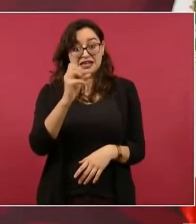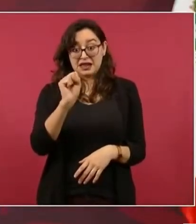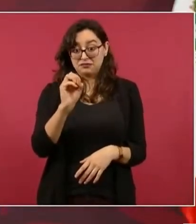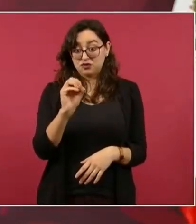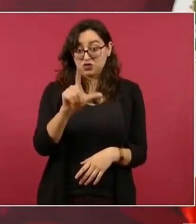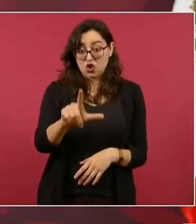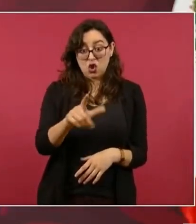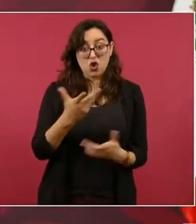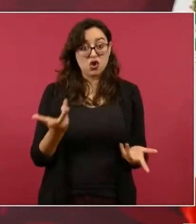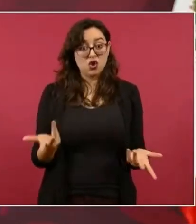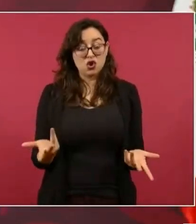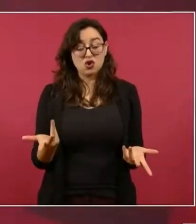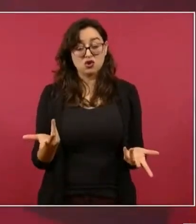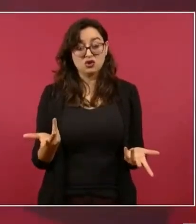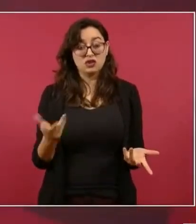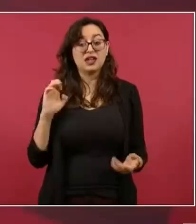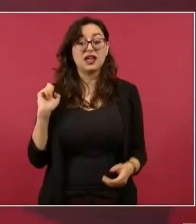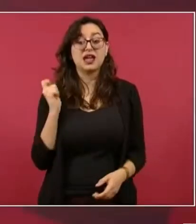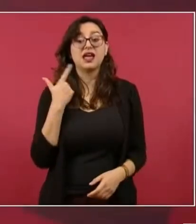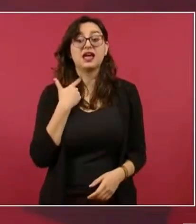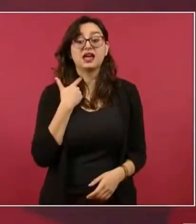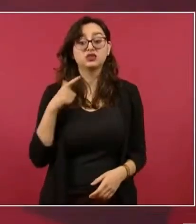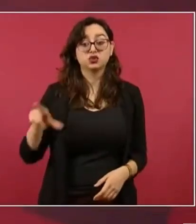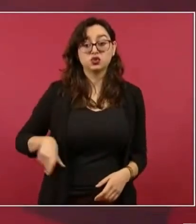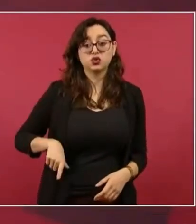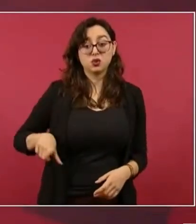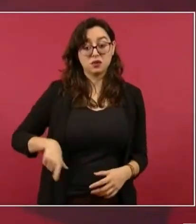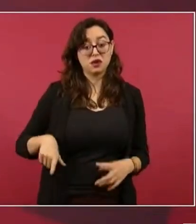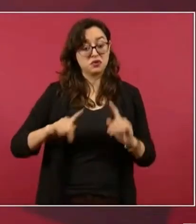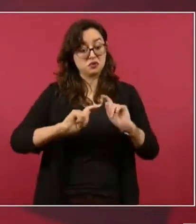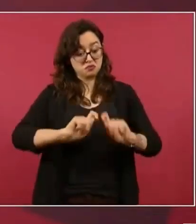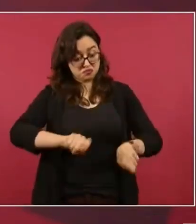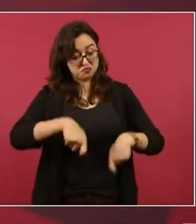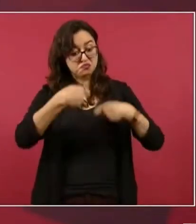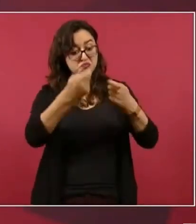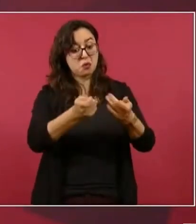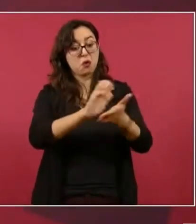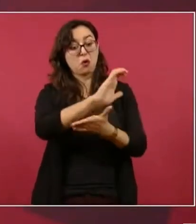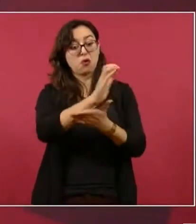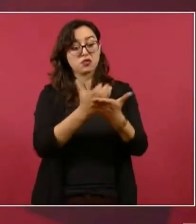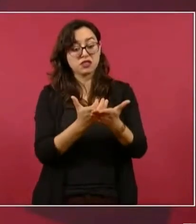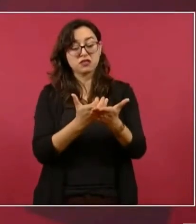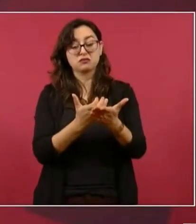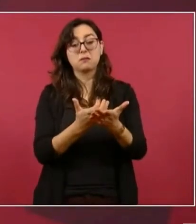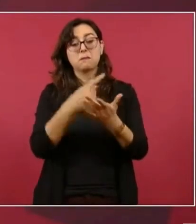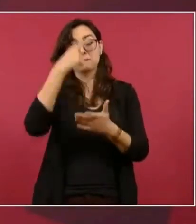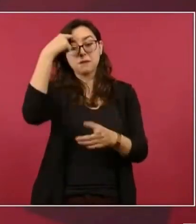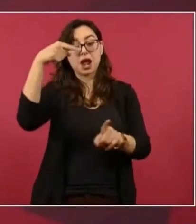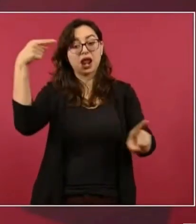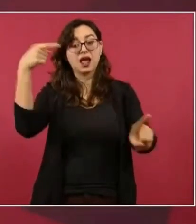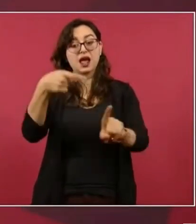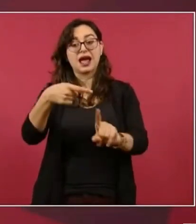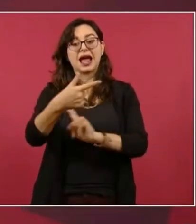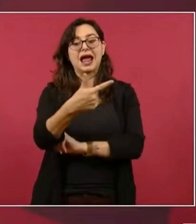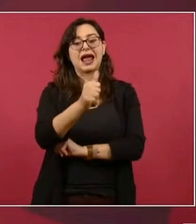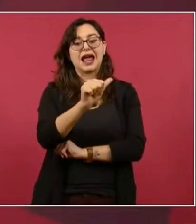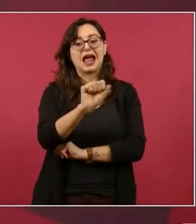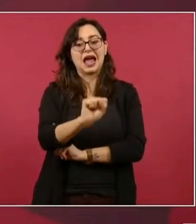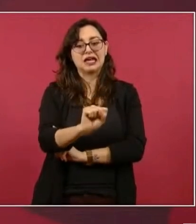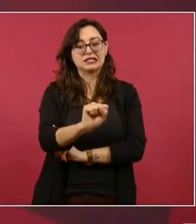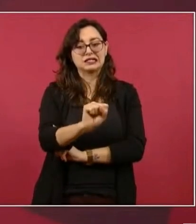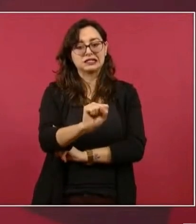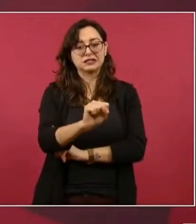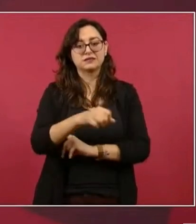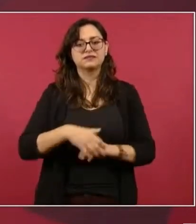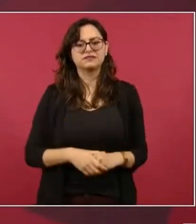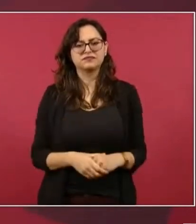porque supuestamente iban a extraer más gas que el que extraía Pemex. Esto